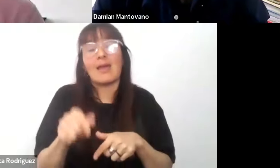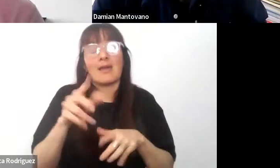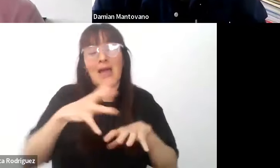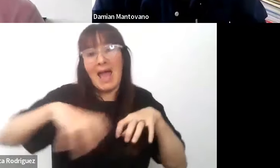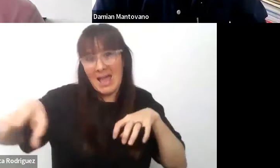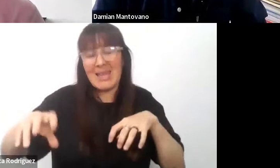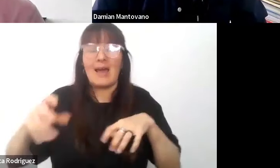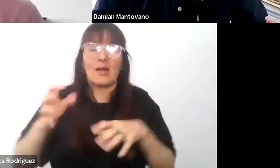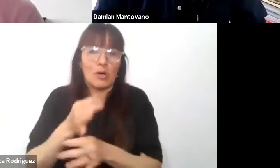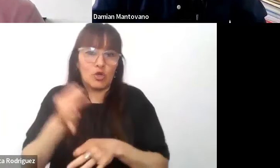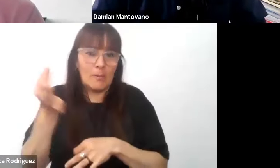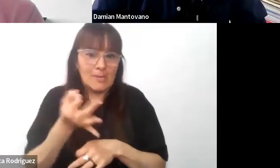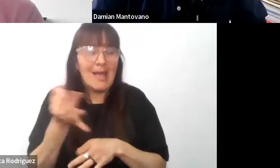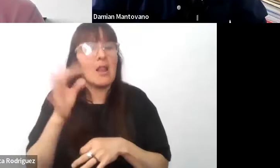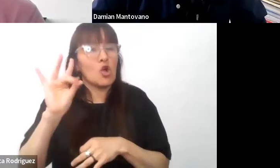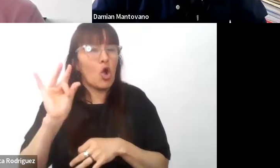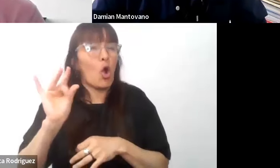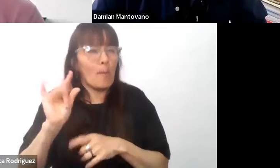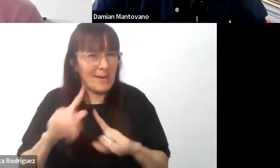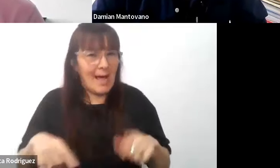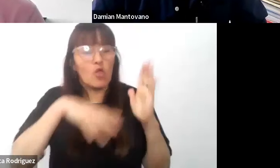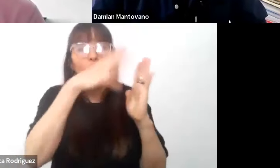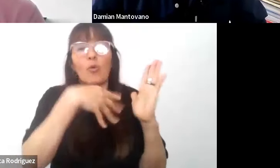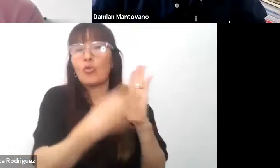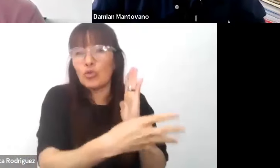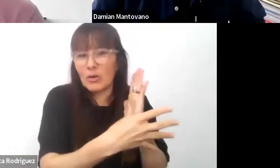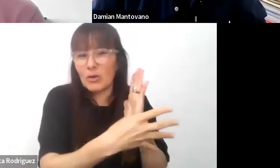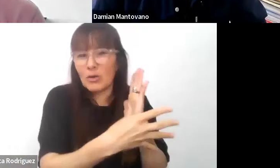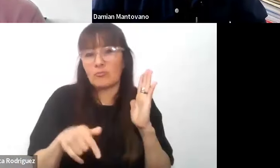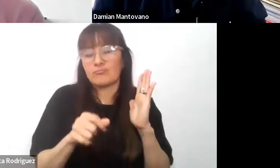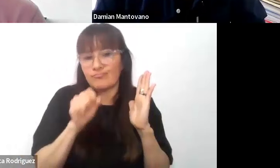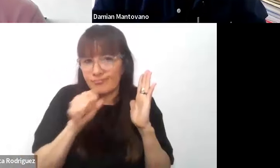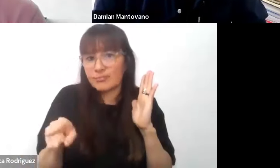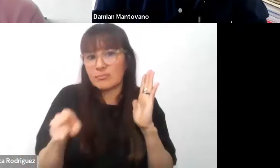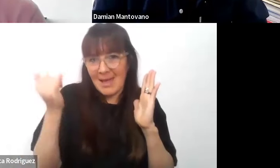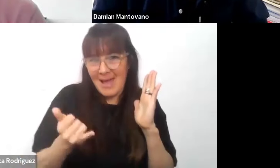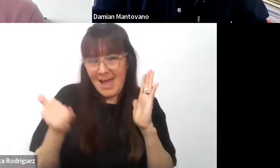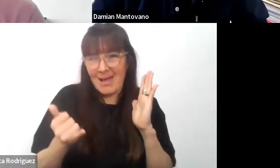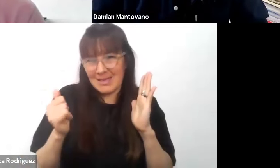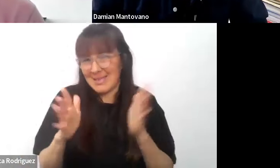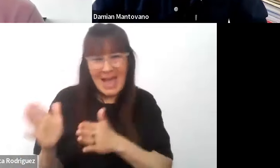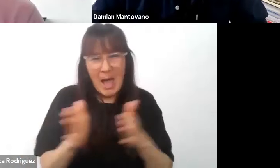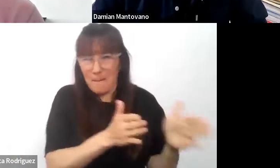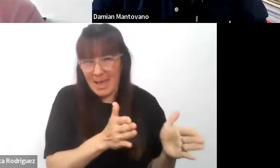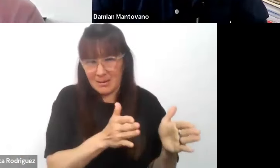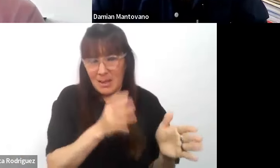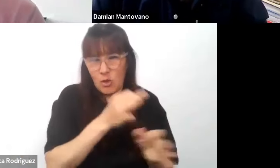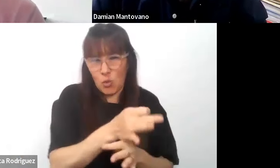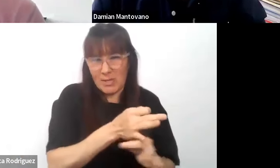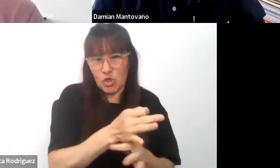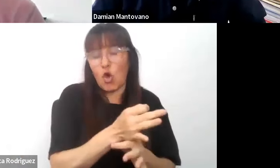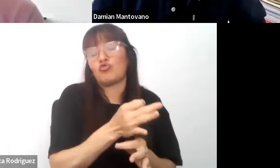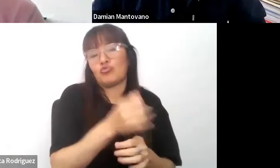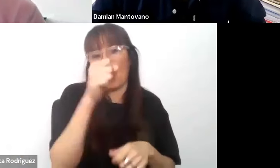especial tiene diseños curriculares propios separados de los diseños curriculares de formación docente de las escuelas de nivel